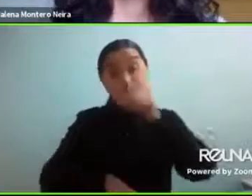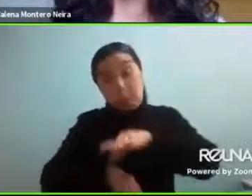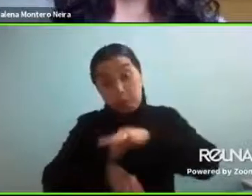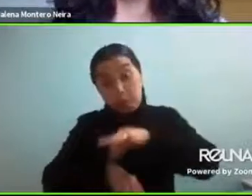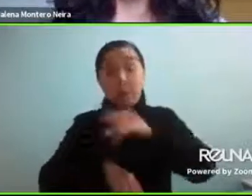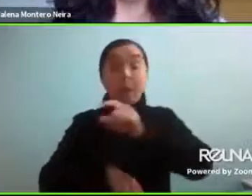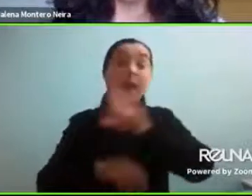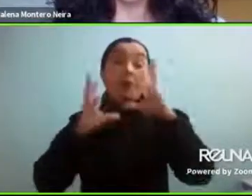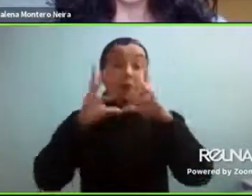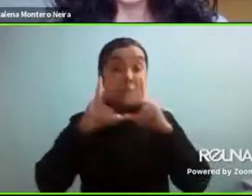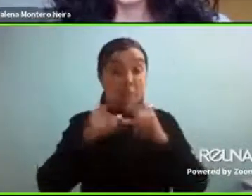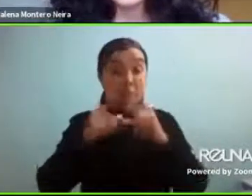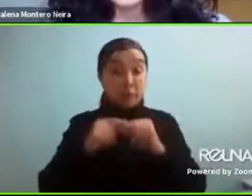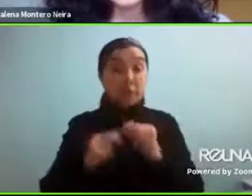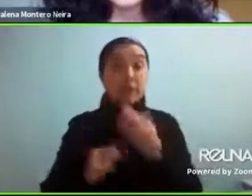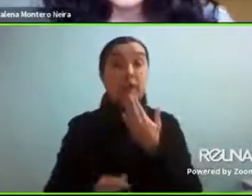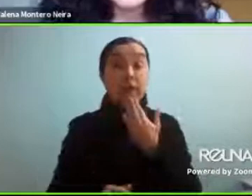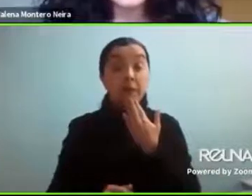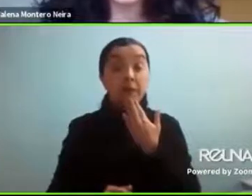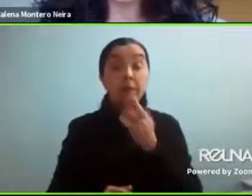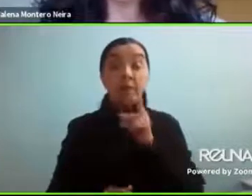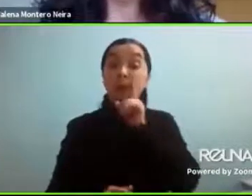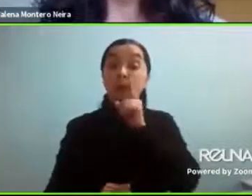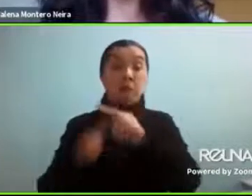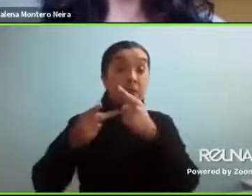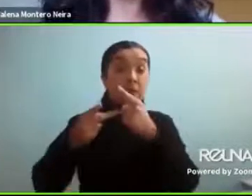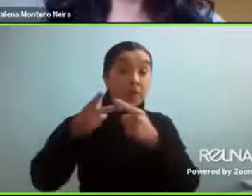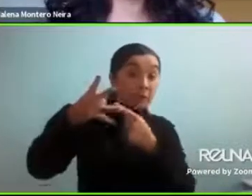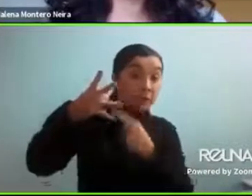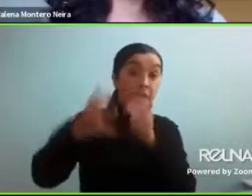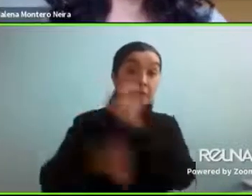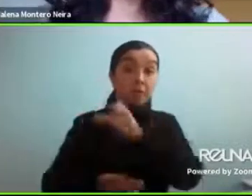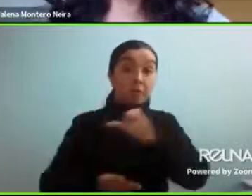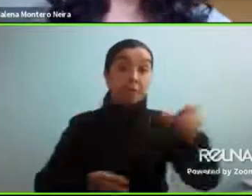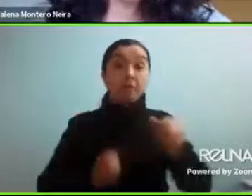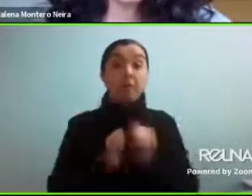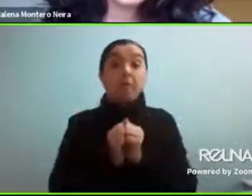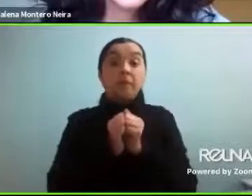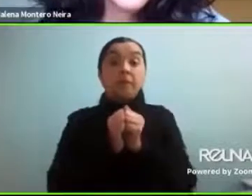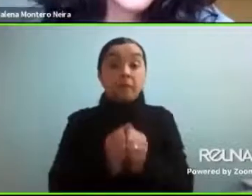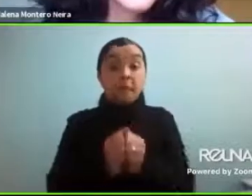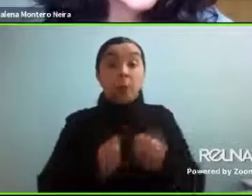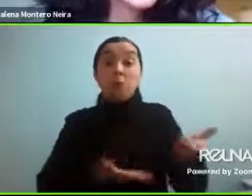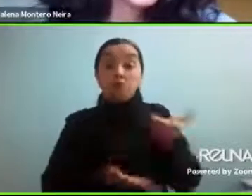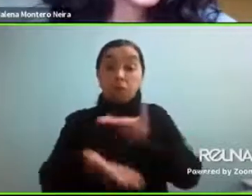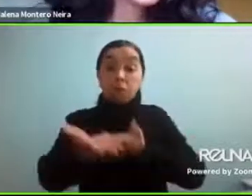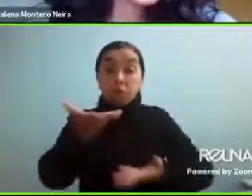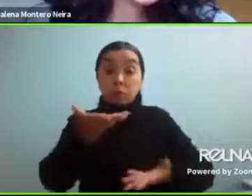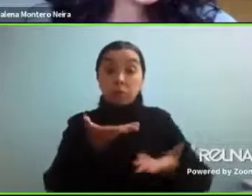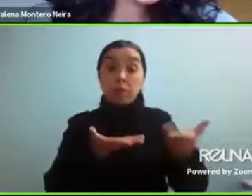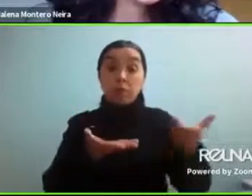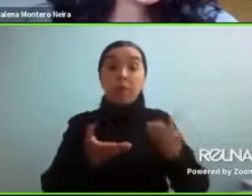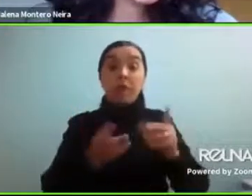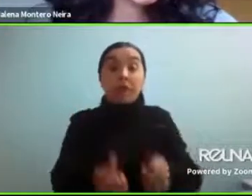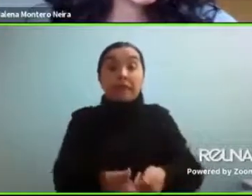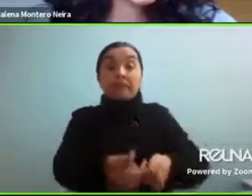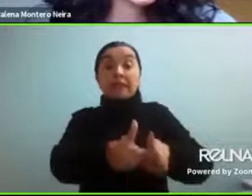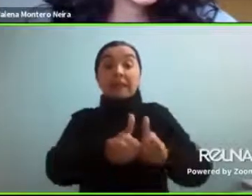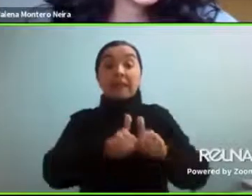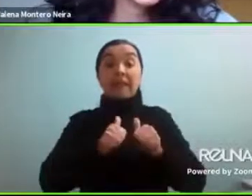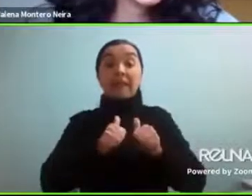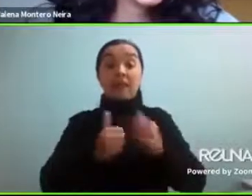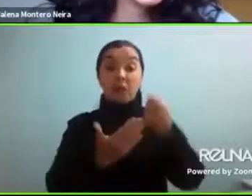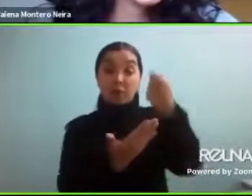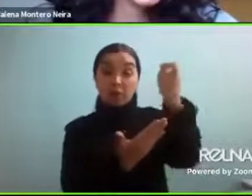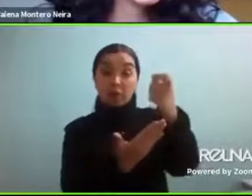Hoy tenemos a tres personas que nos van a acompañar con los que vamos a abordar los desafíos en el diagnóstico y la